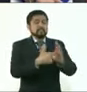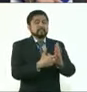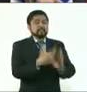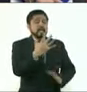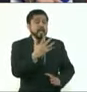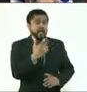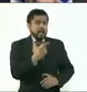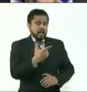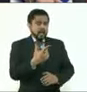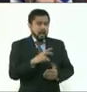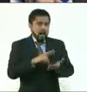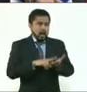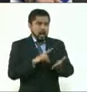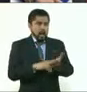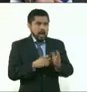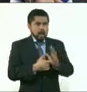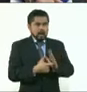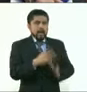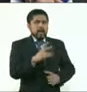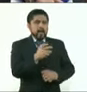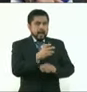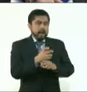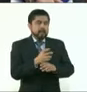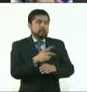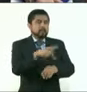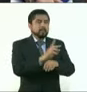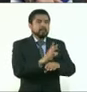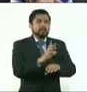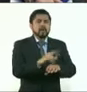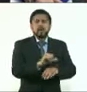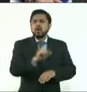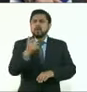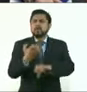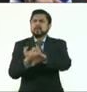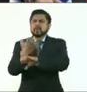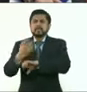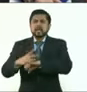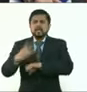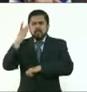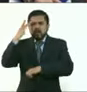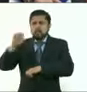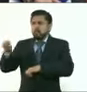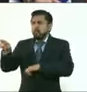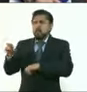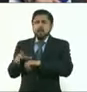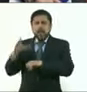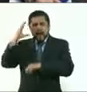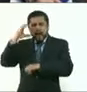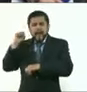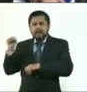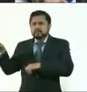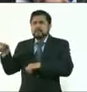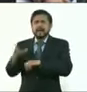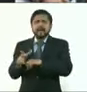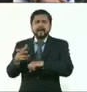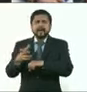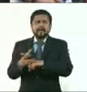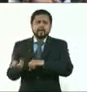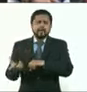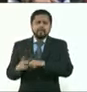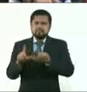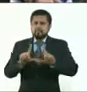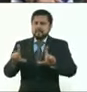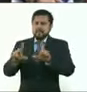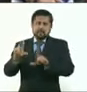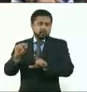en la Ciudad de México y se están emplacando principalmente en Morelos para evadir la tenencia. Entonces, es este sector, que es un sector